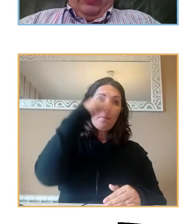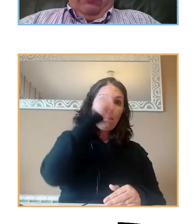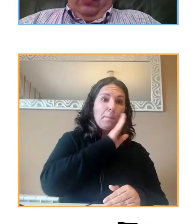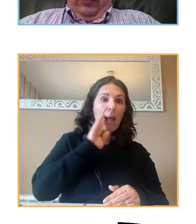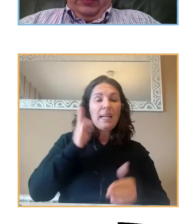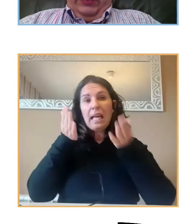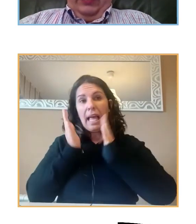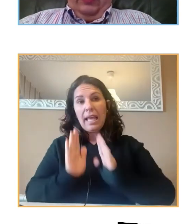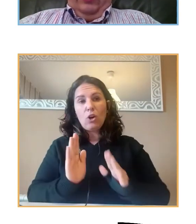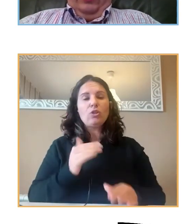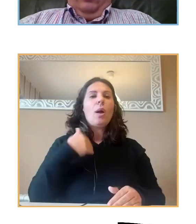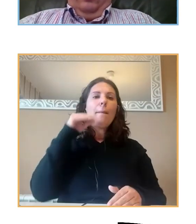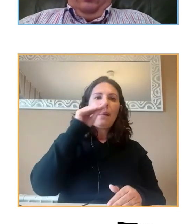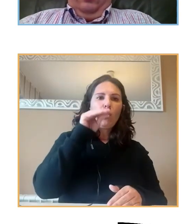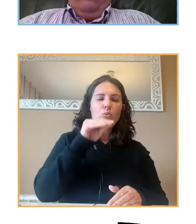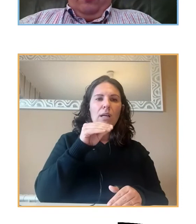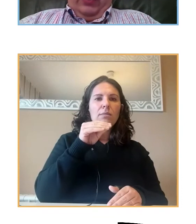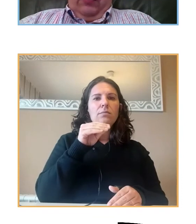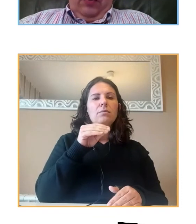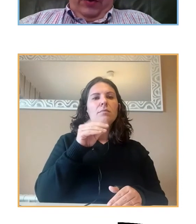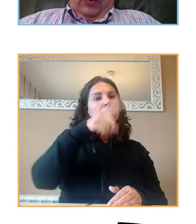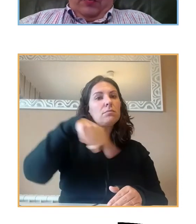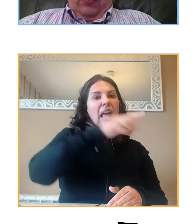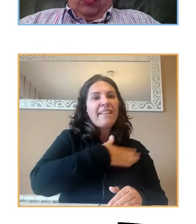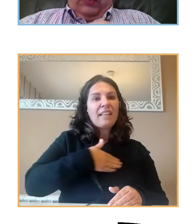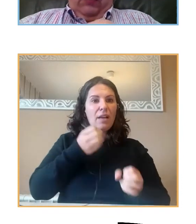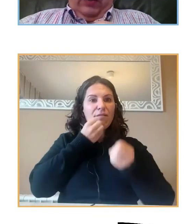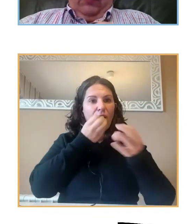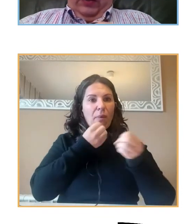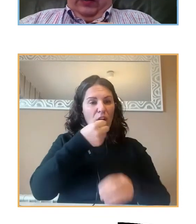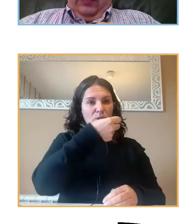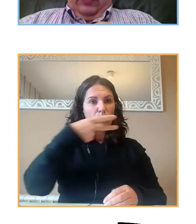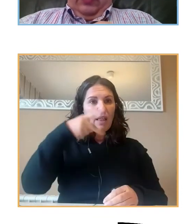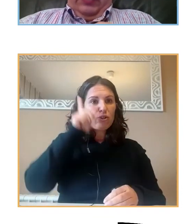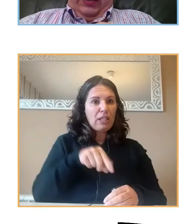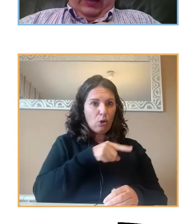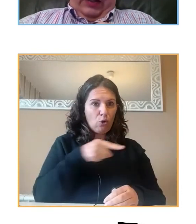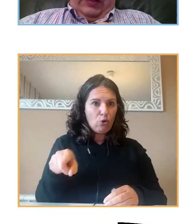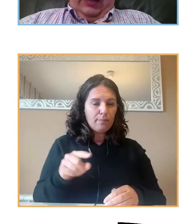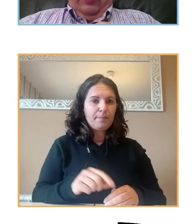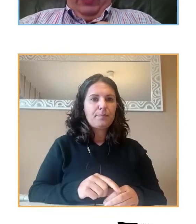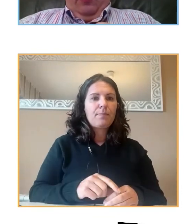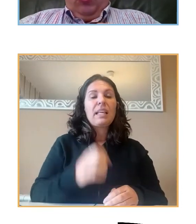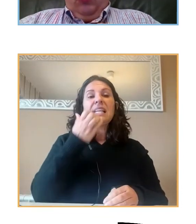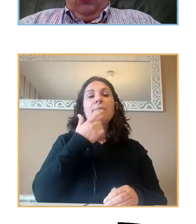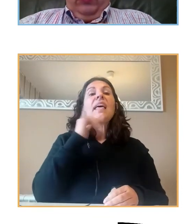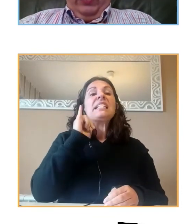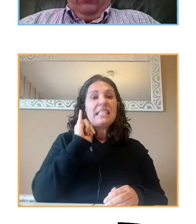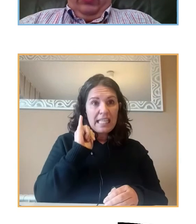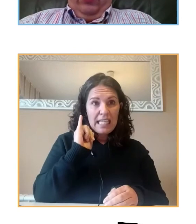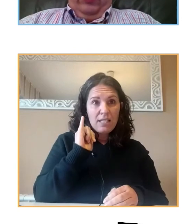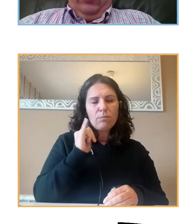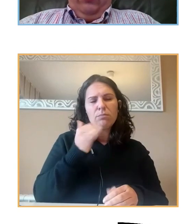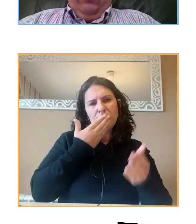preguntaba si querían tener información sobre los resultados de la encuesta. Si decían que sí, les pedíamos su